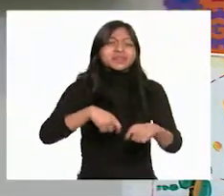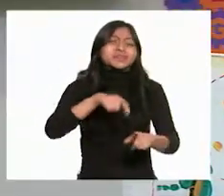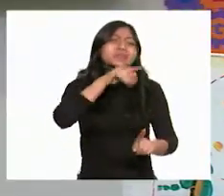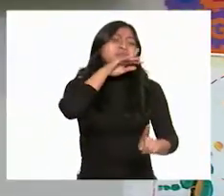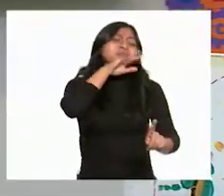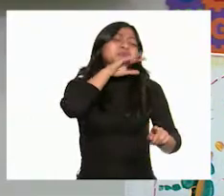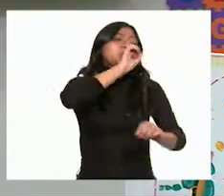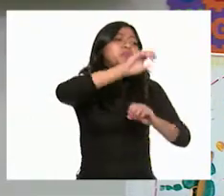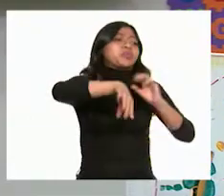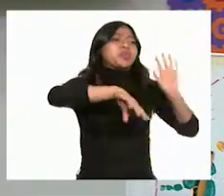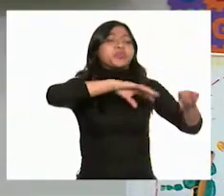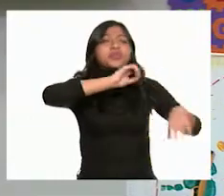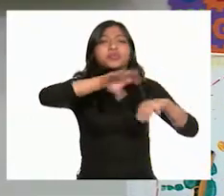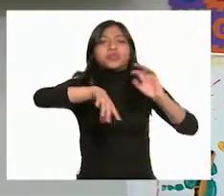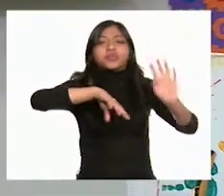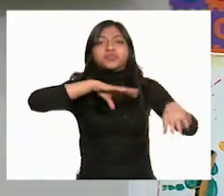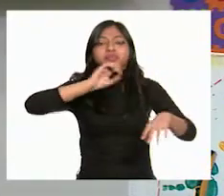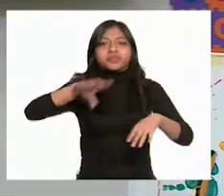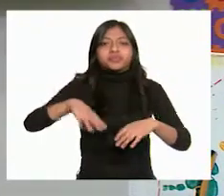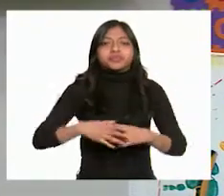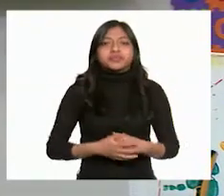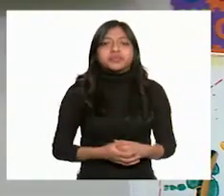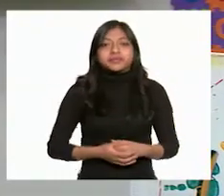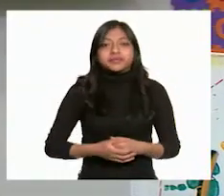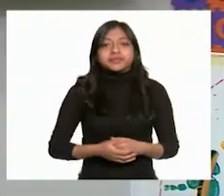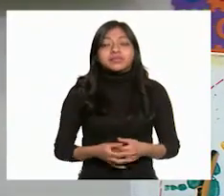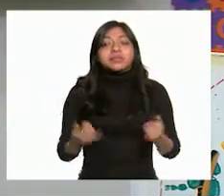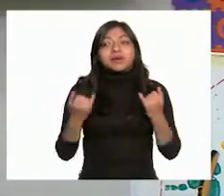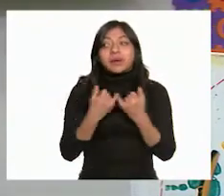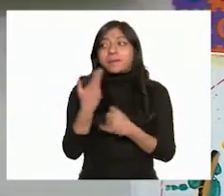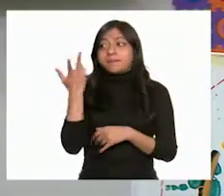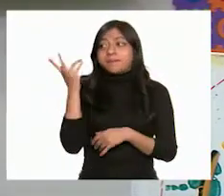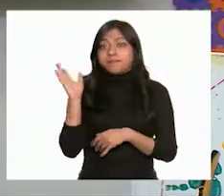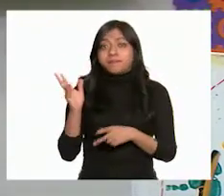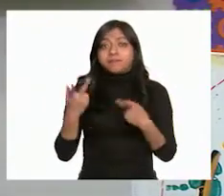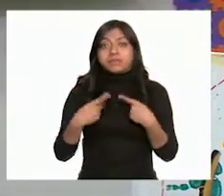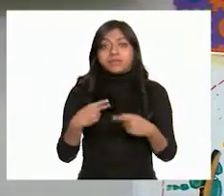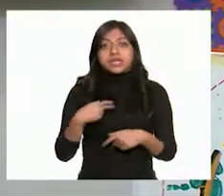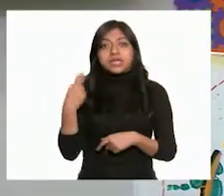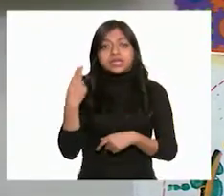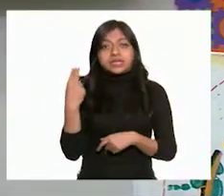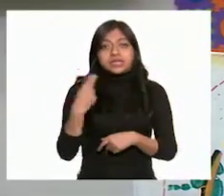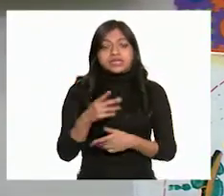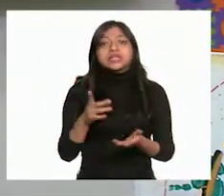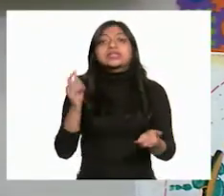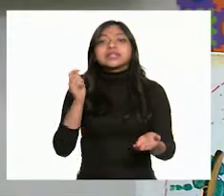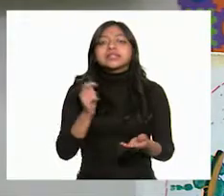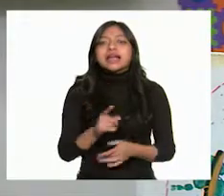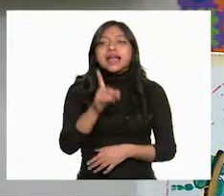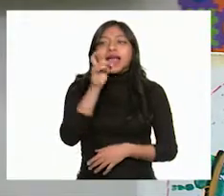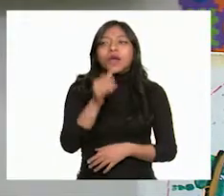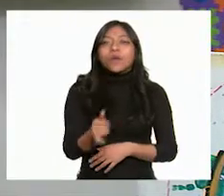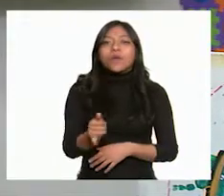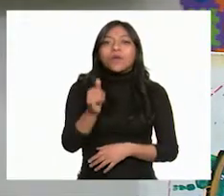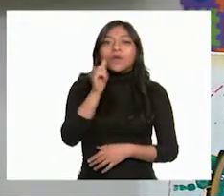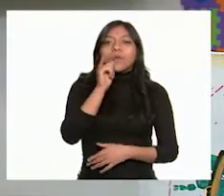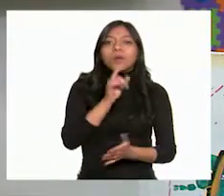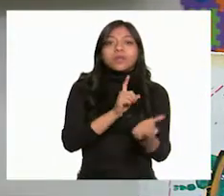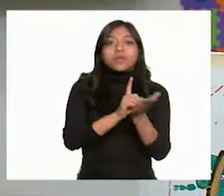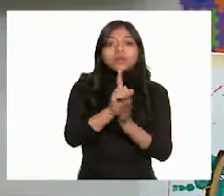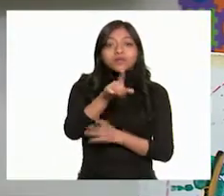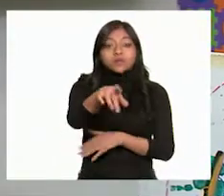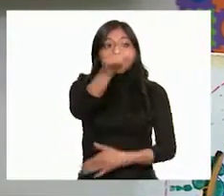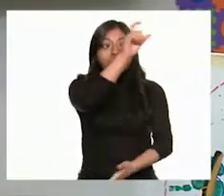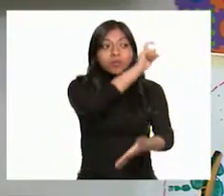todos nuestros espacios. Además, todas las personas tenemos derecho al agua. Así que vender agua embotellada no